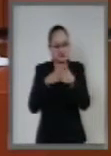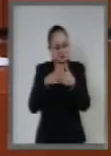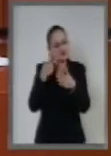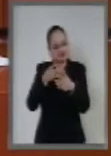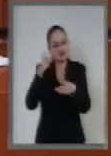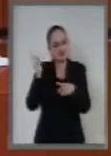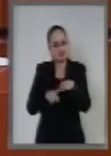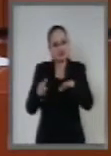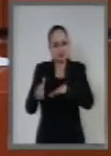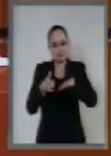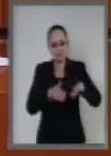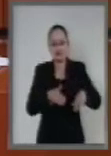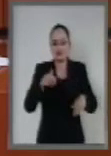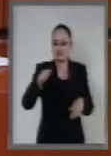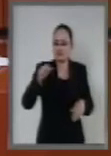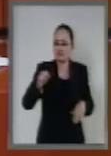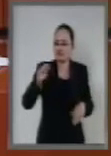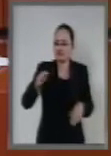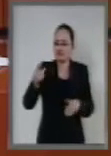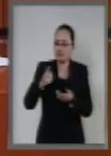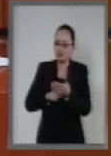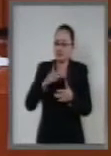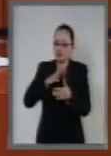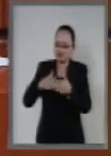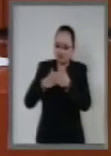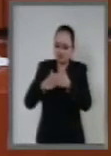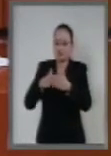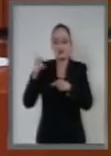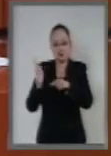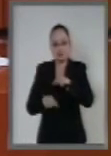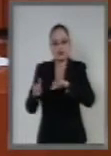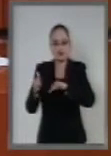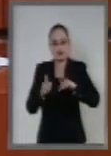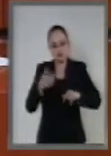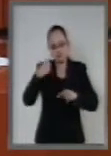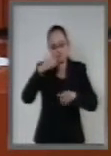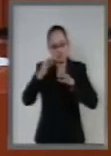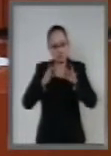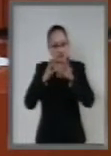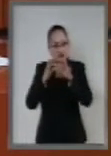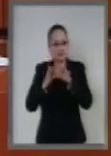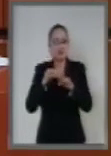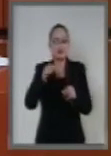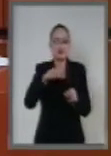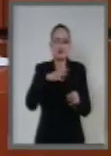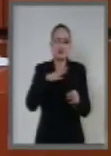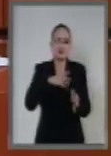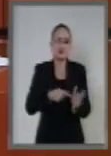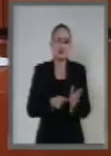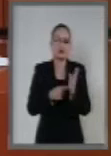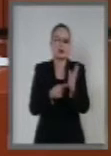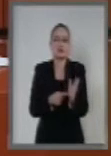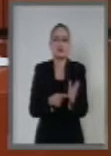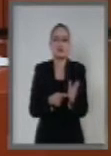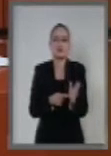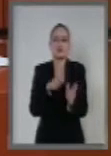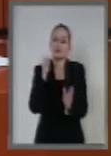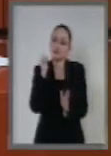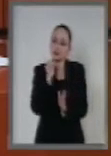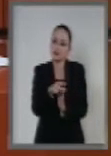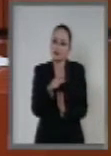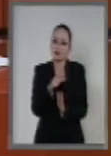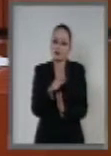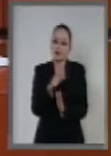tiene la Auditoría Superior de la Federación para hacer efectiva su labor tal y como lo ha manifestado el propio